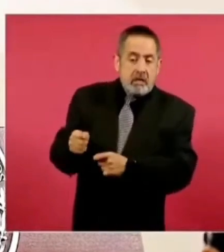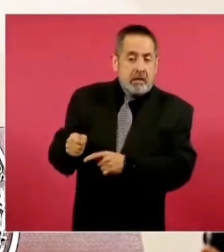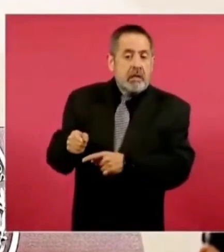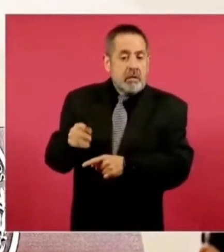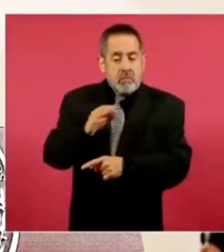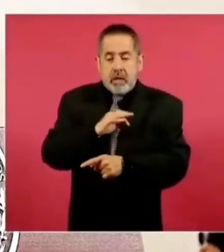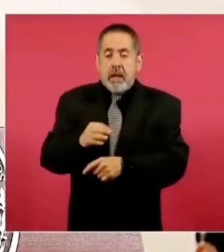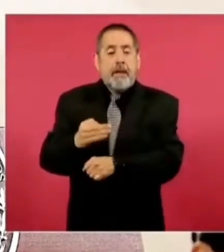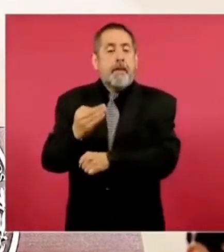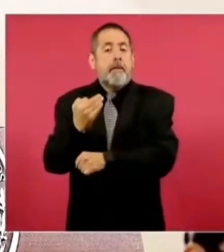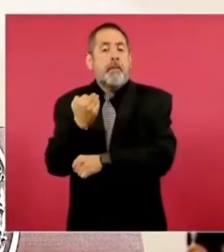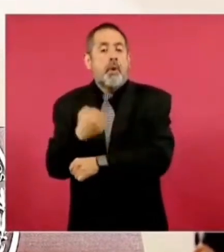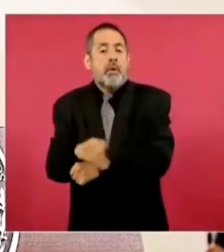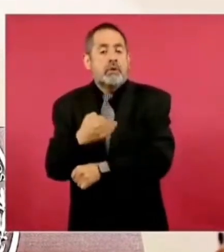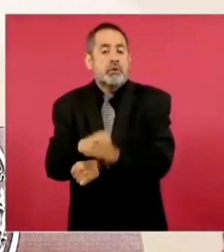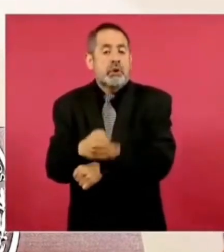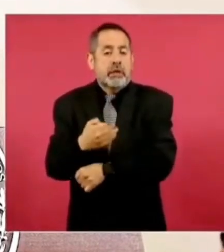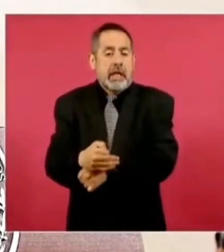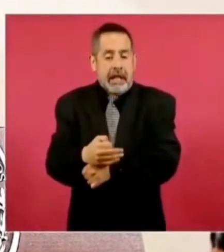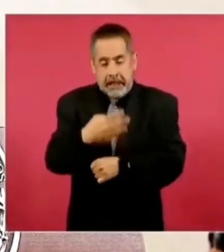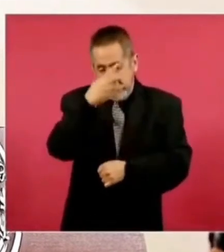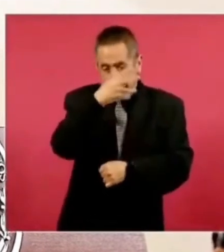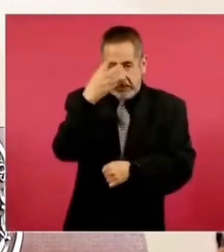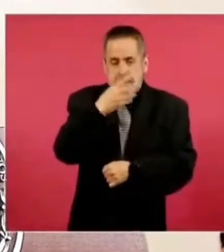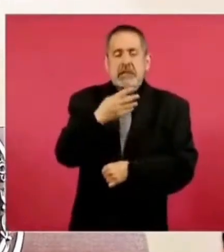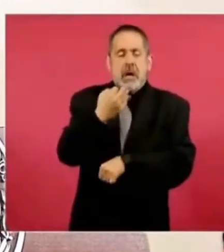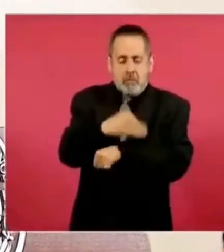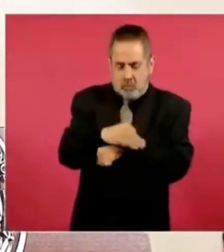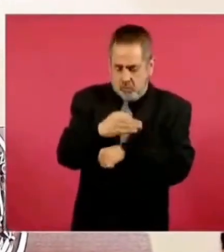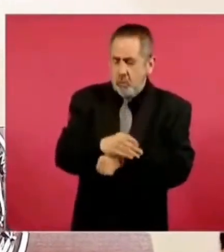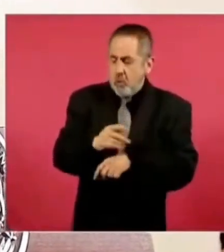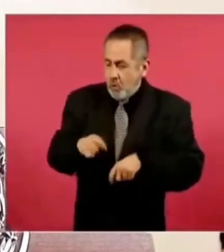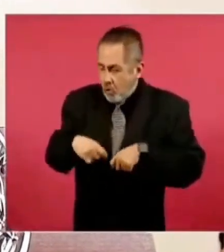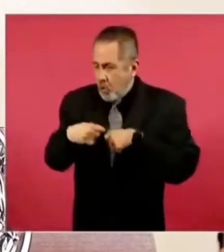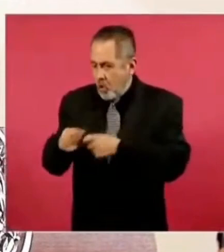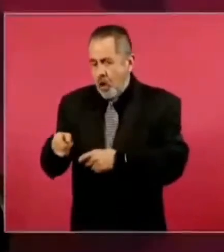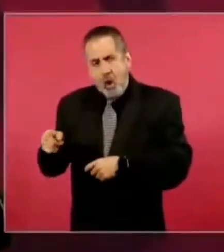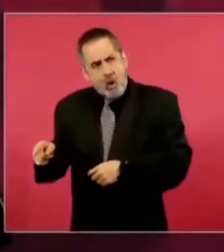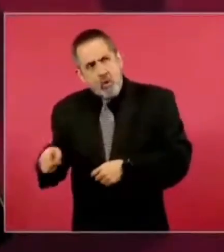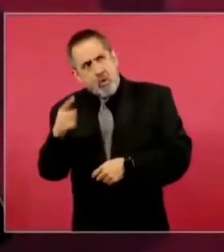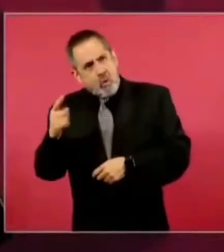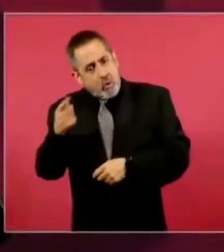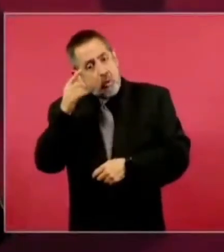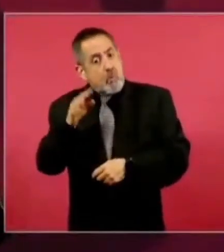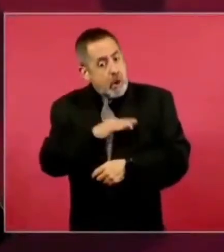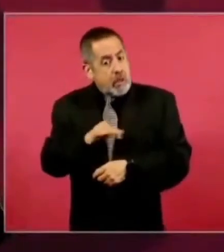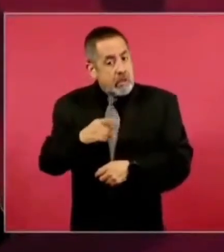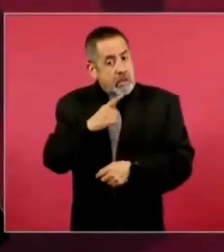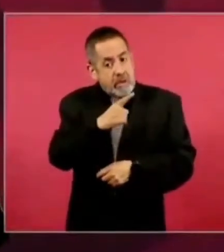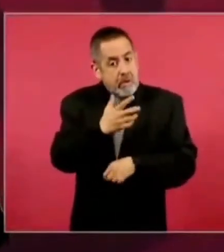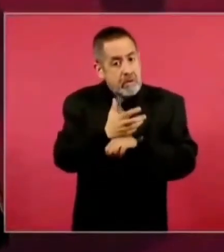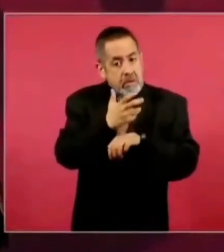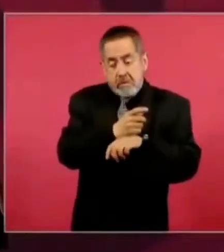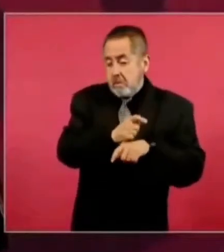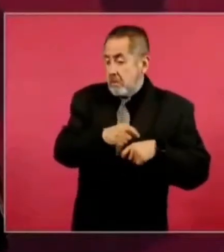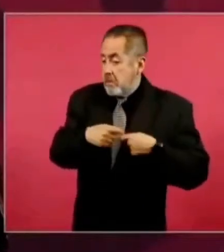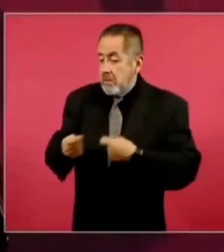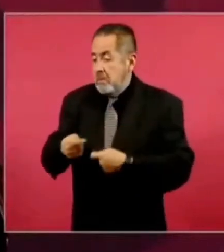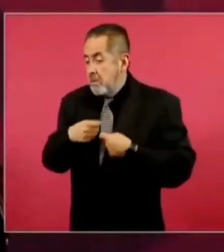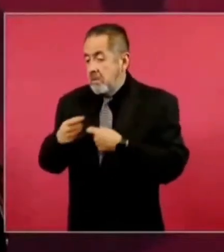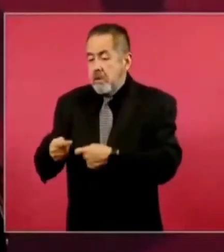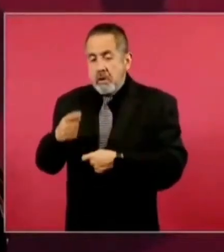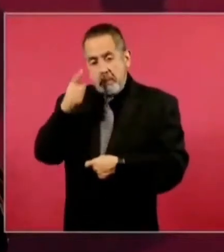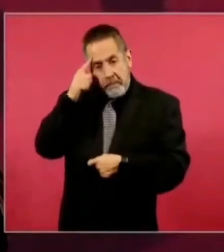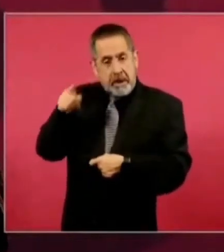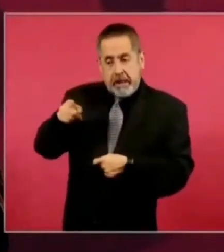temporales que se están entregando para un